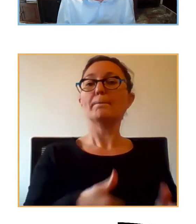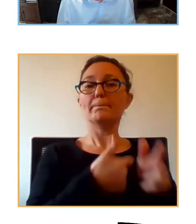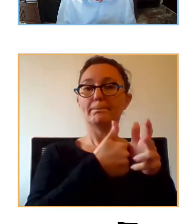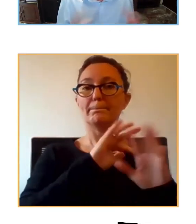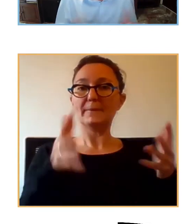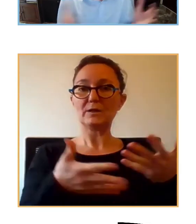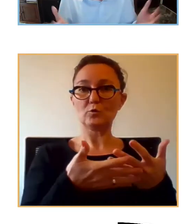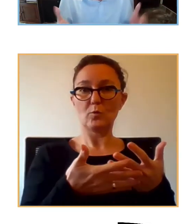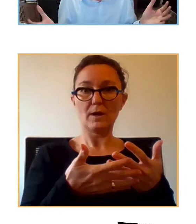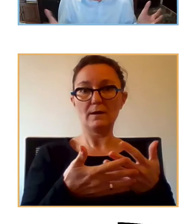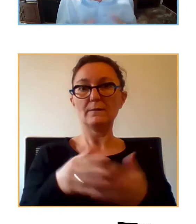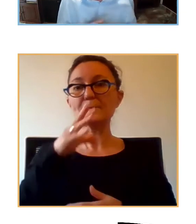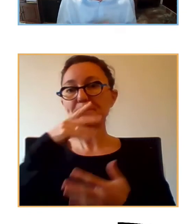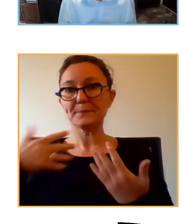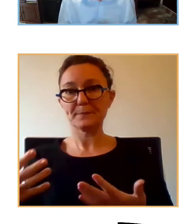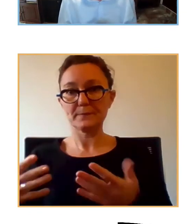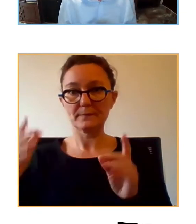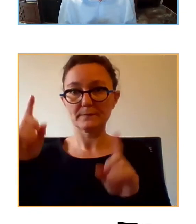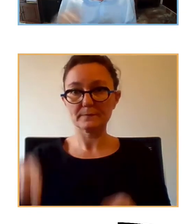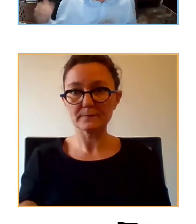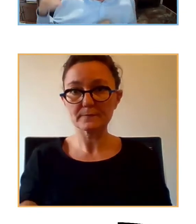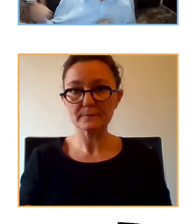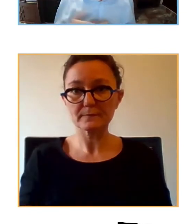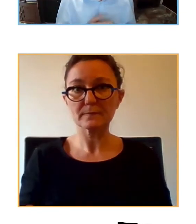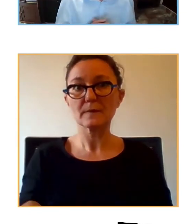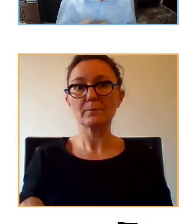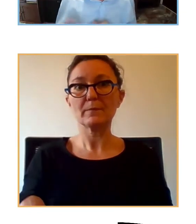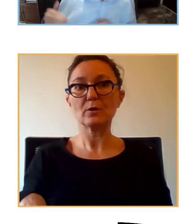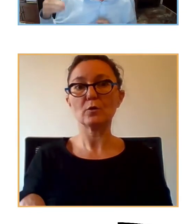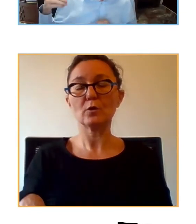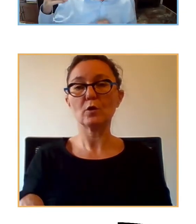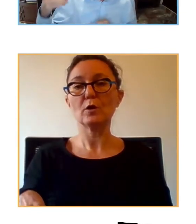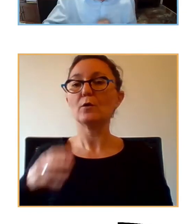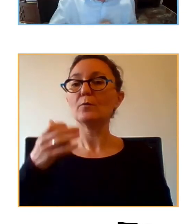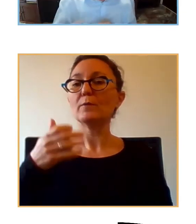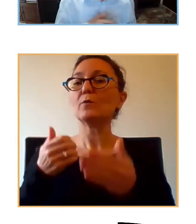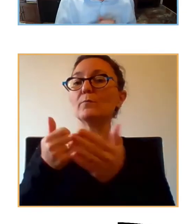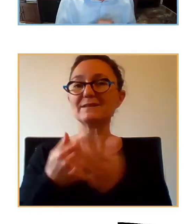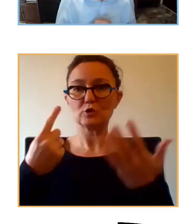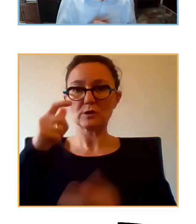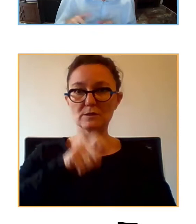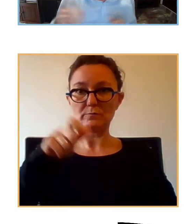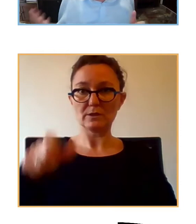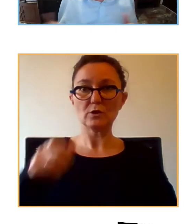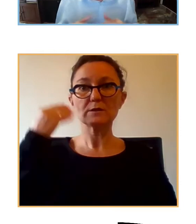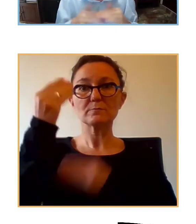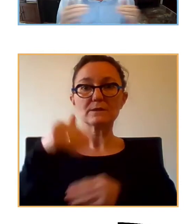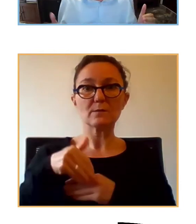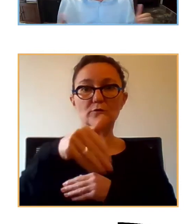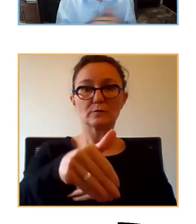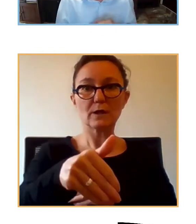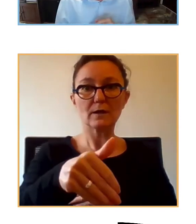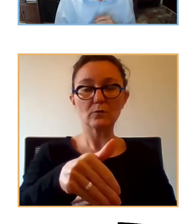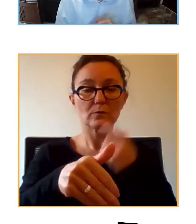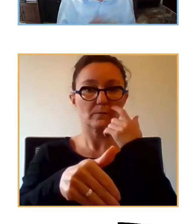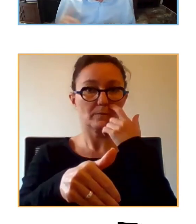mucha gente o más de cinco o seis personas, por ejemplo. Queremos que en el futuro seguiremos con la reunión, esperemos que cuando